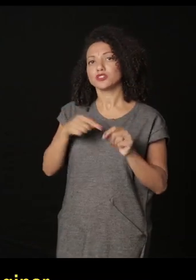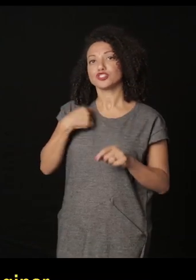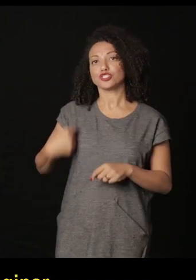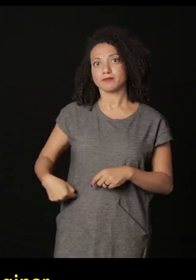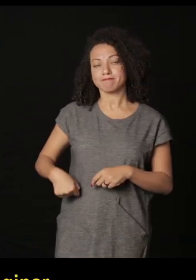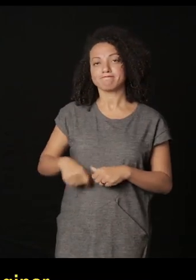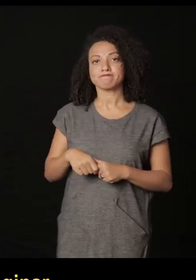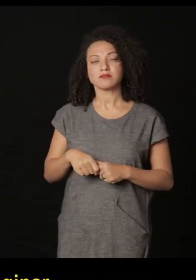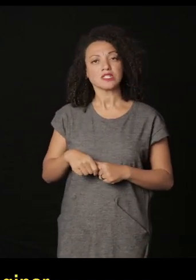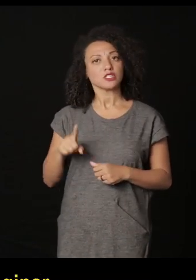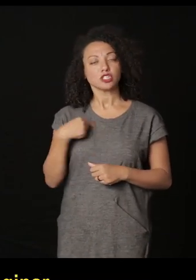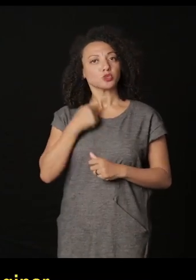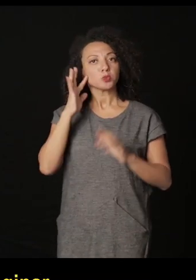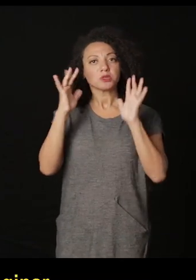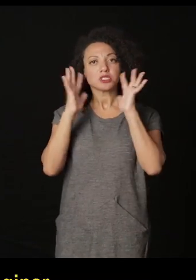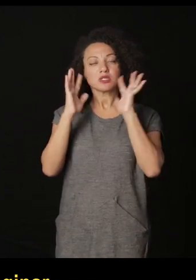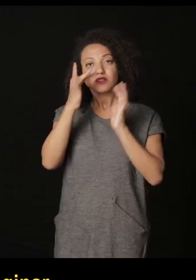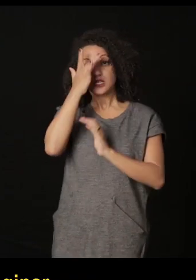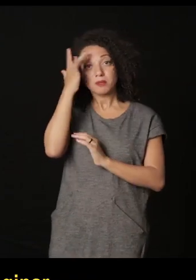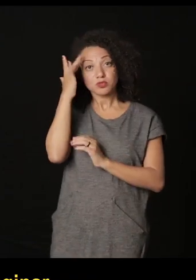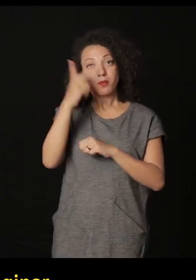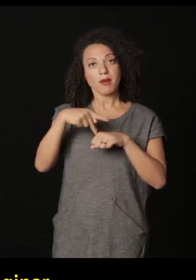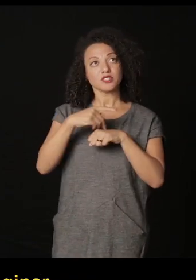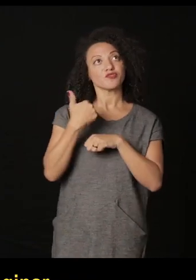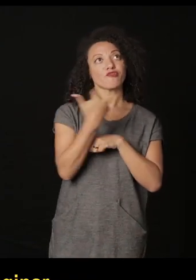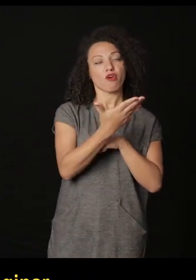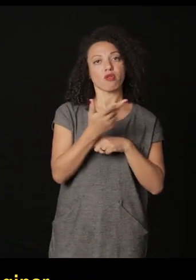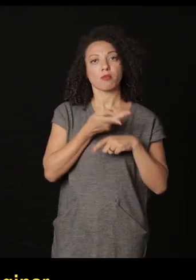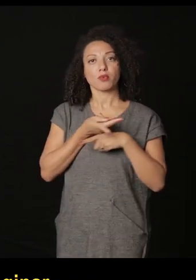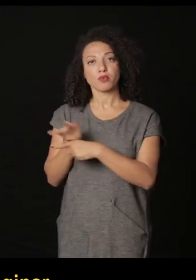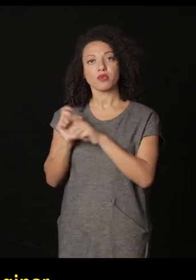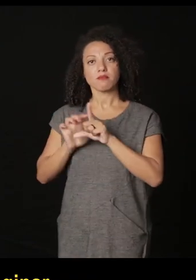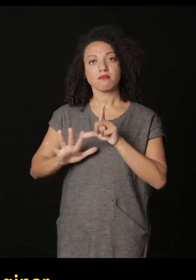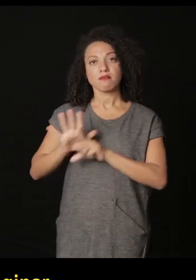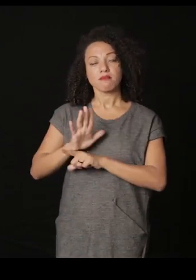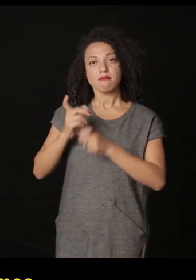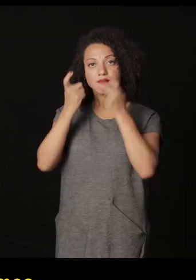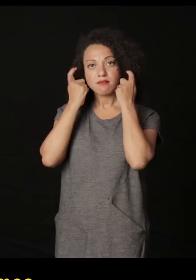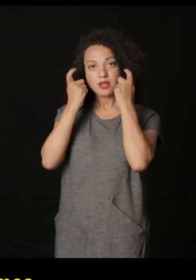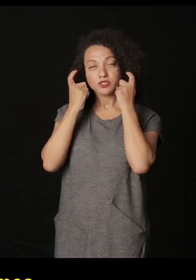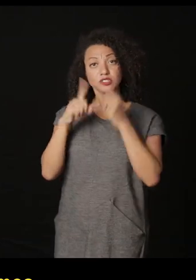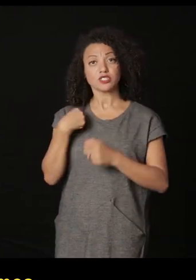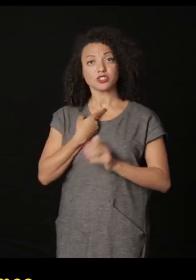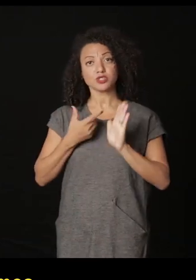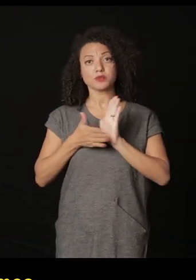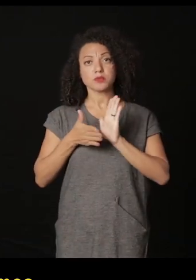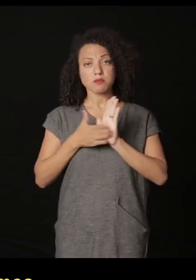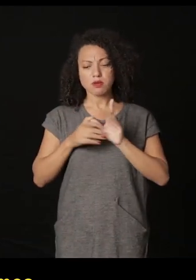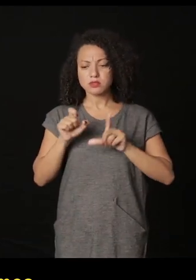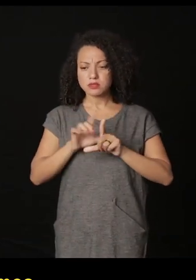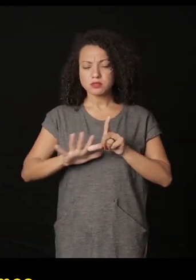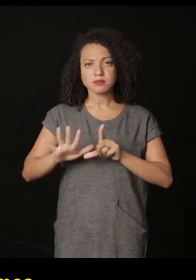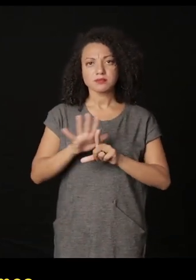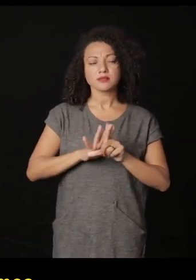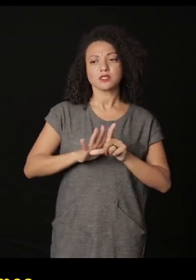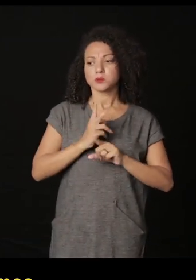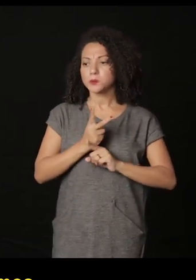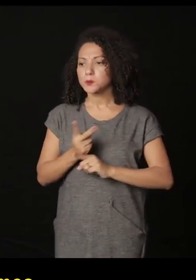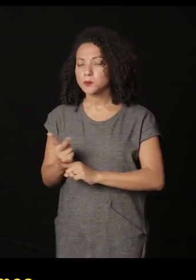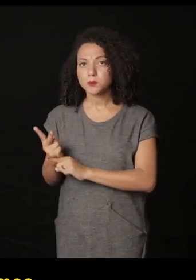o sea uno nos imaginaría que buscan imágenes sobre México y lo que nosotros también pues